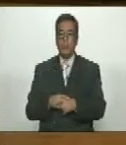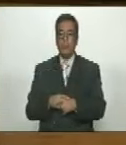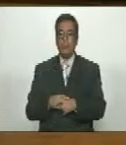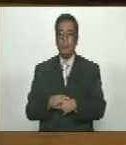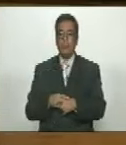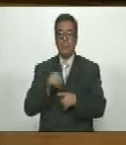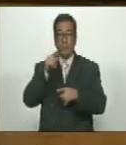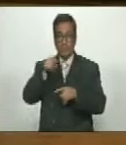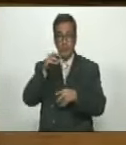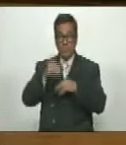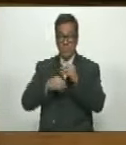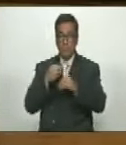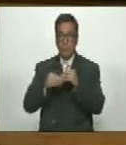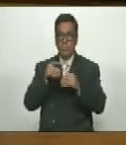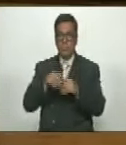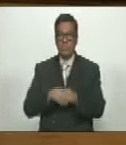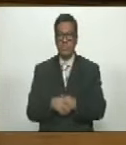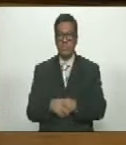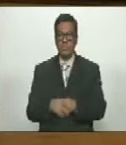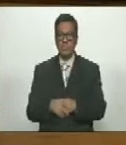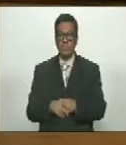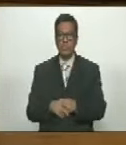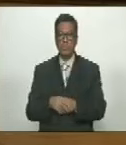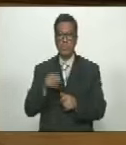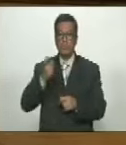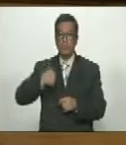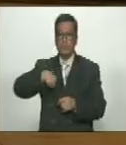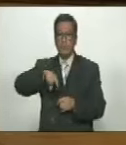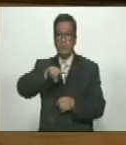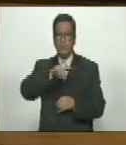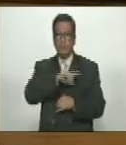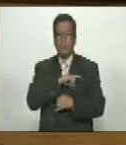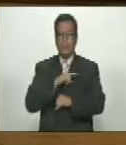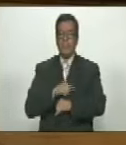va a ser así y cuando nosotros